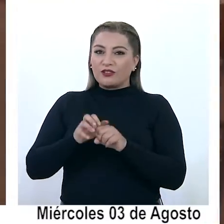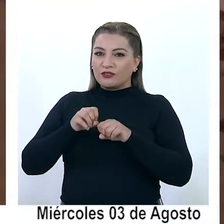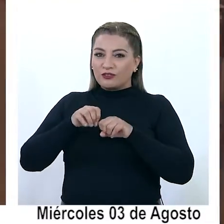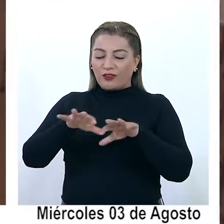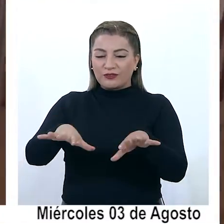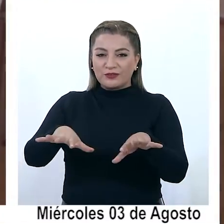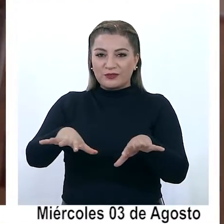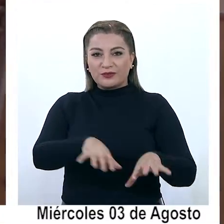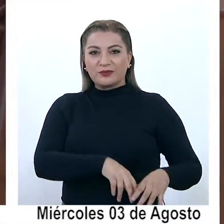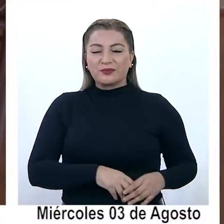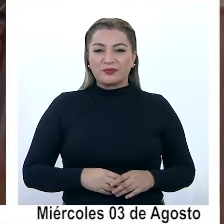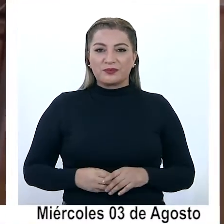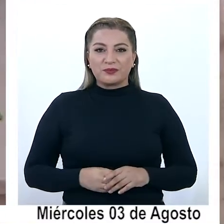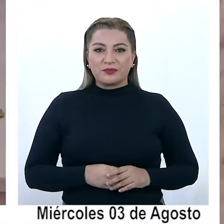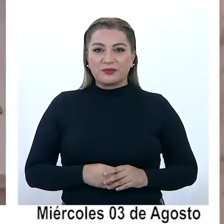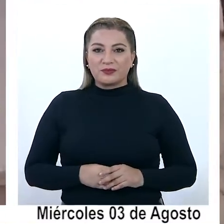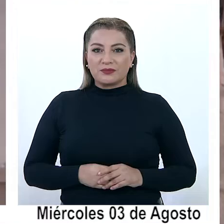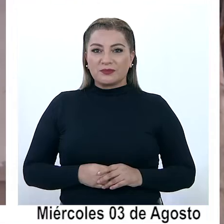pandemia.